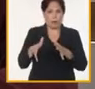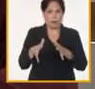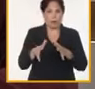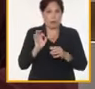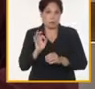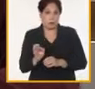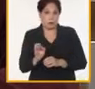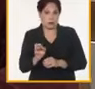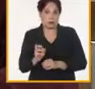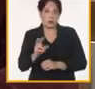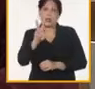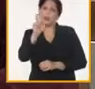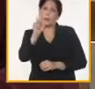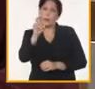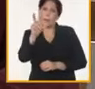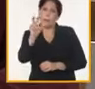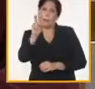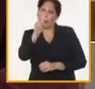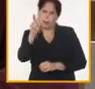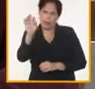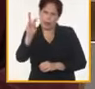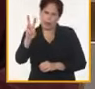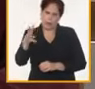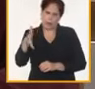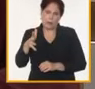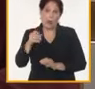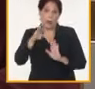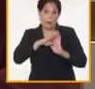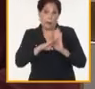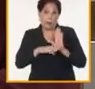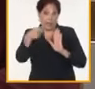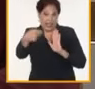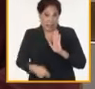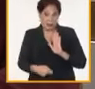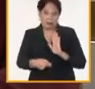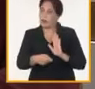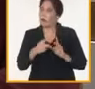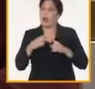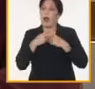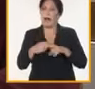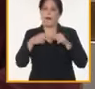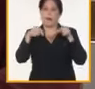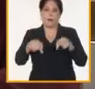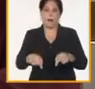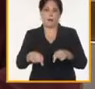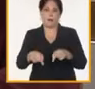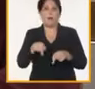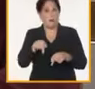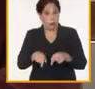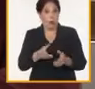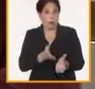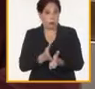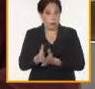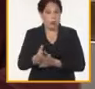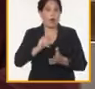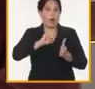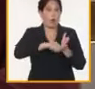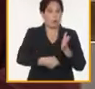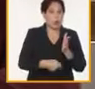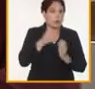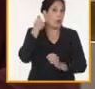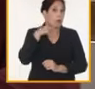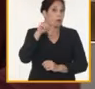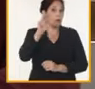en el 2023 se adoptaron decisiones que hemos rectificado este año pero todavía hoy estamos hablando de contratación del